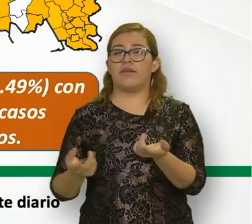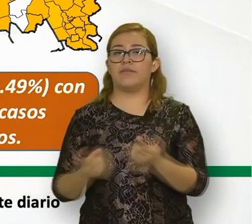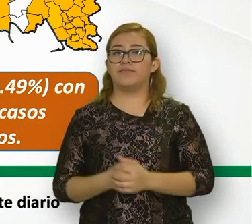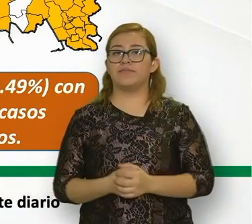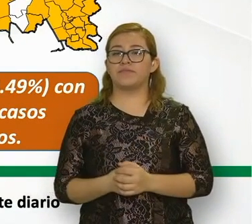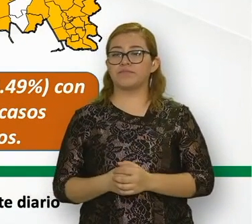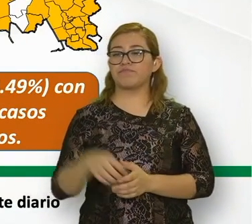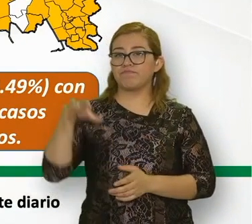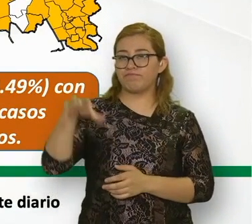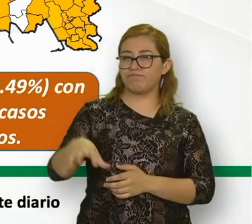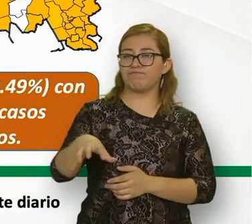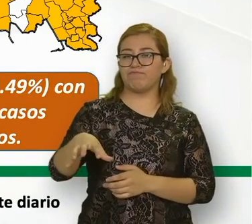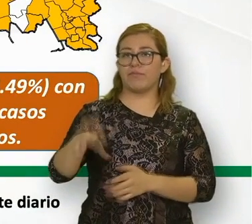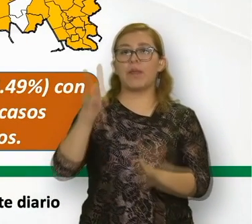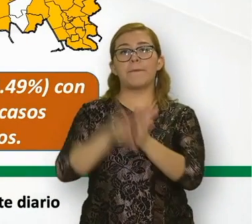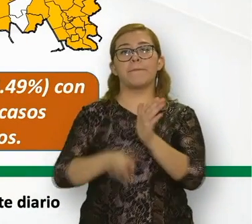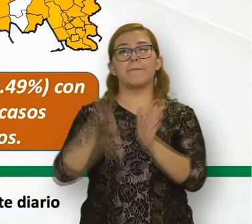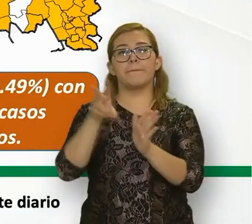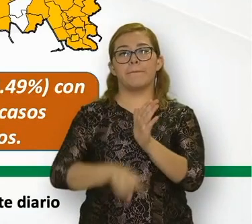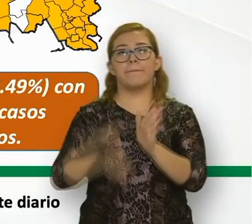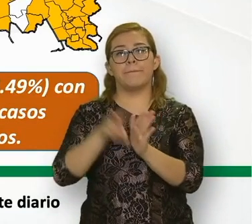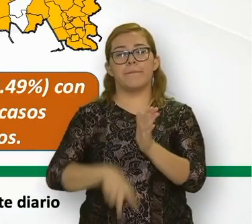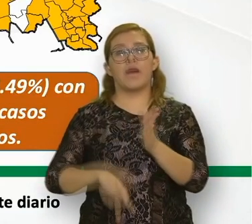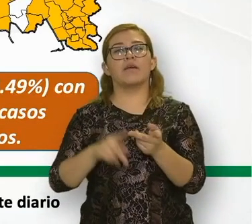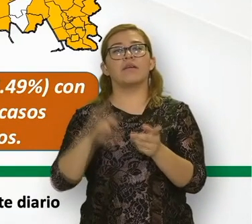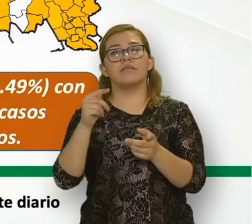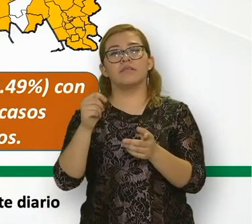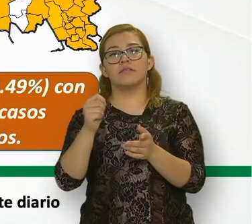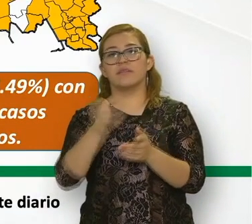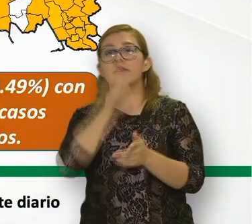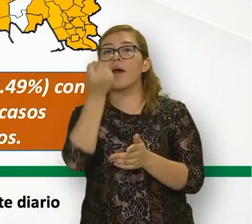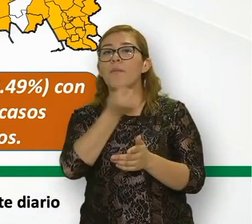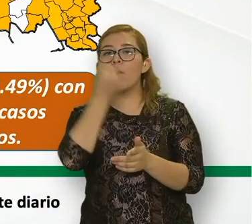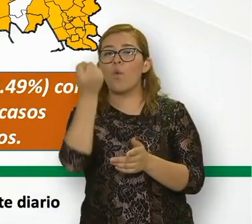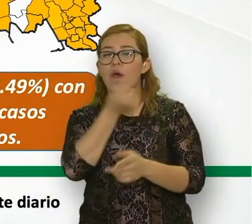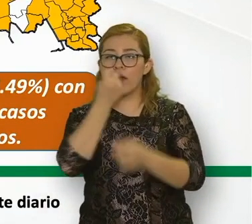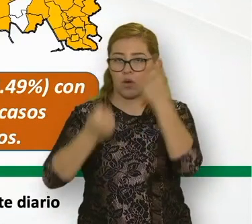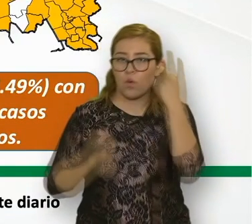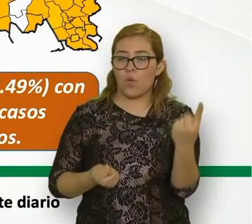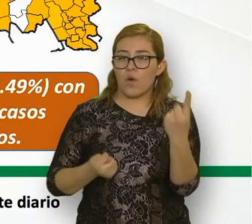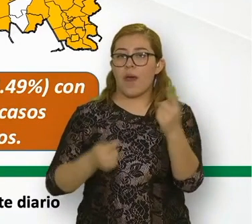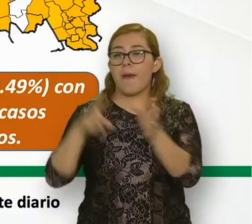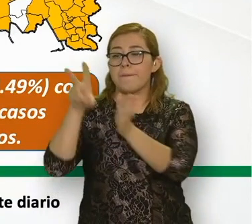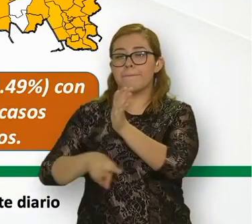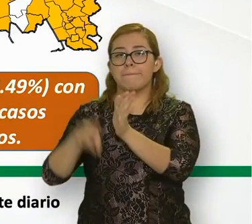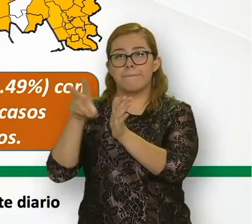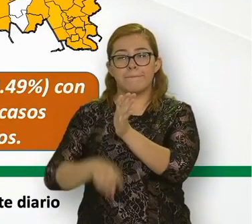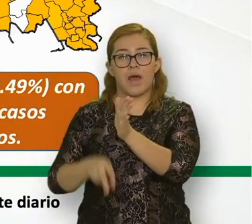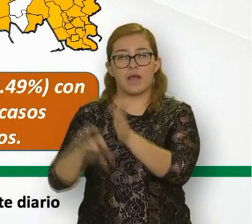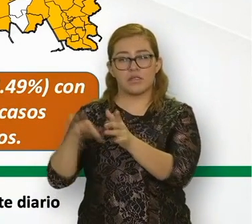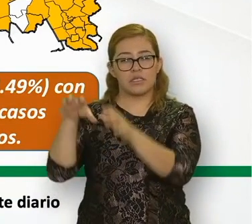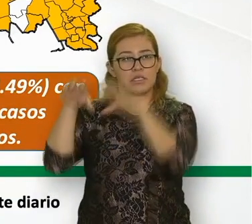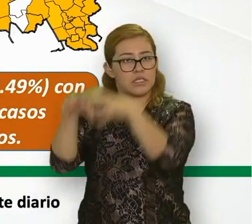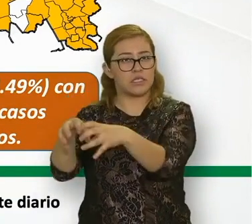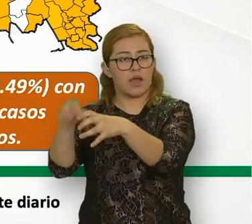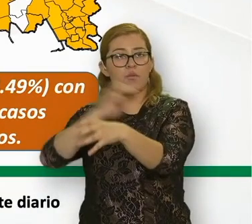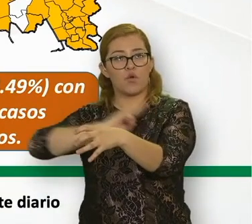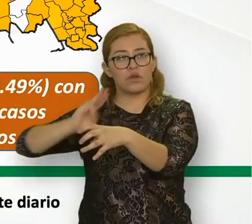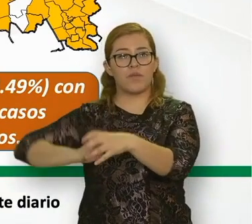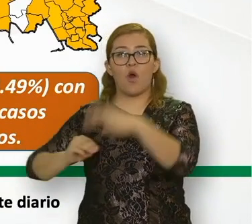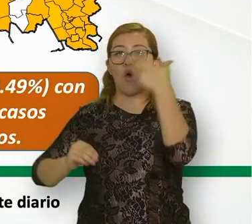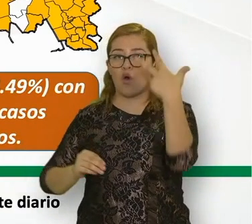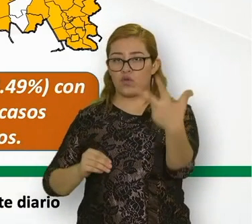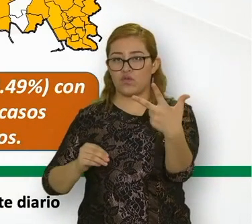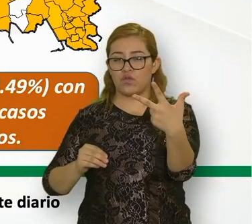en la jurisdicción de Valles, tenemos en Tamuín una persona también, en Ciudad Valles como tal, como municipio tenemos